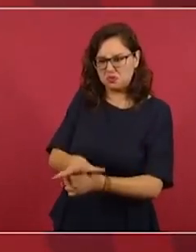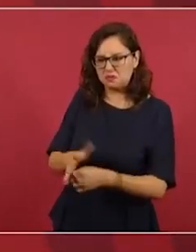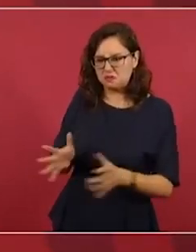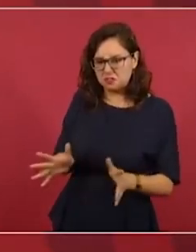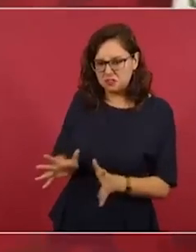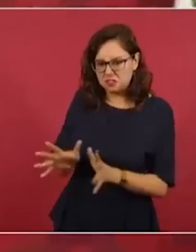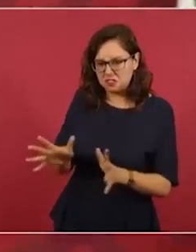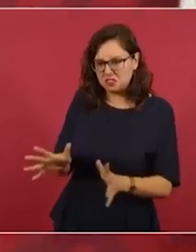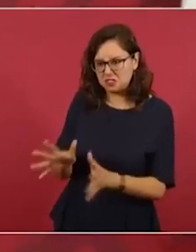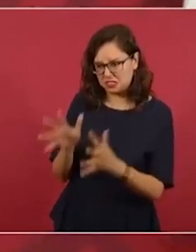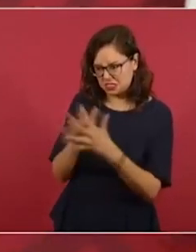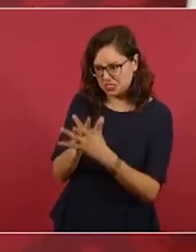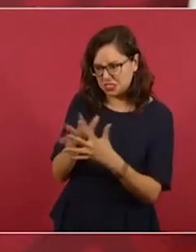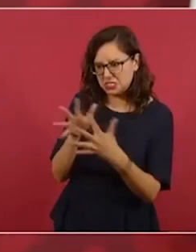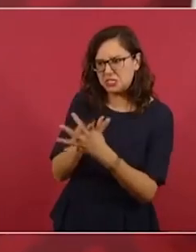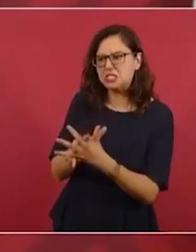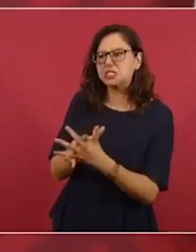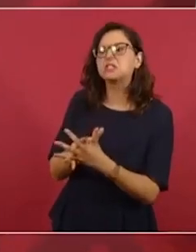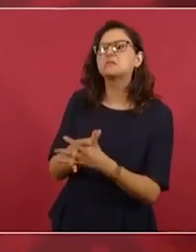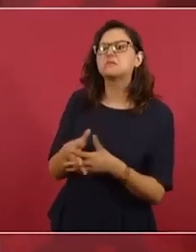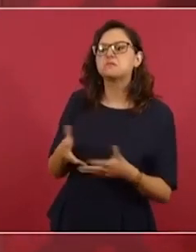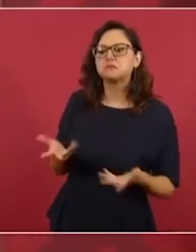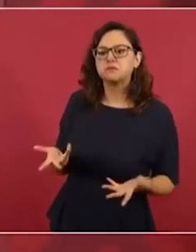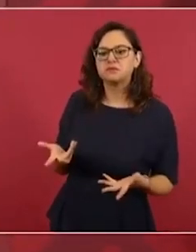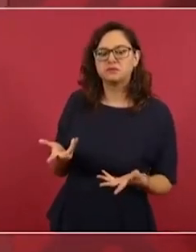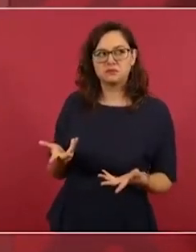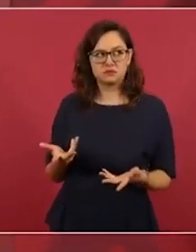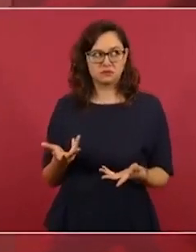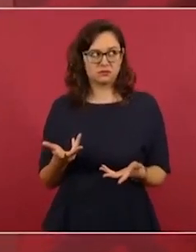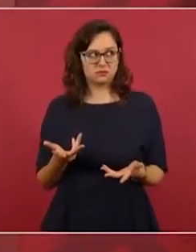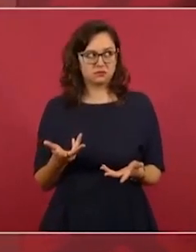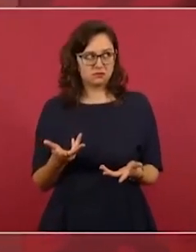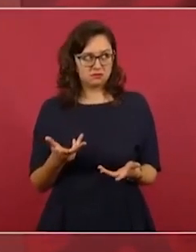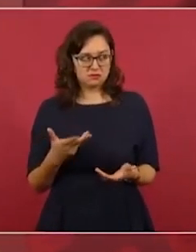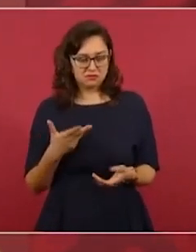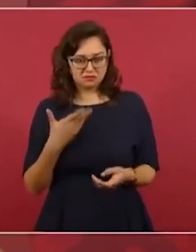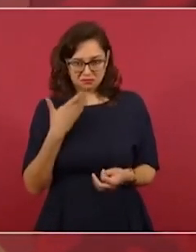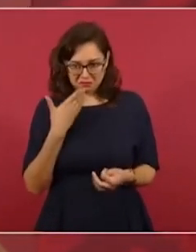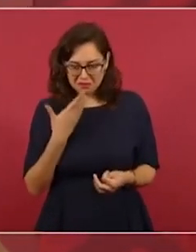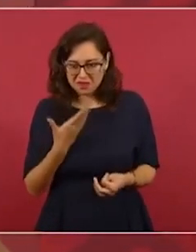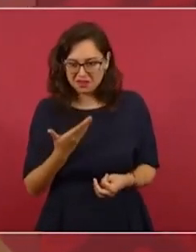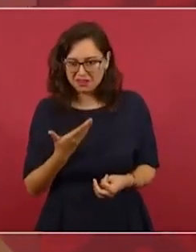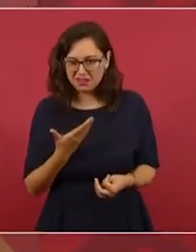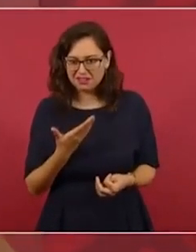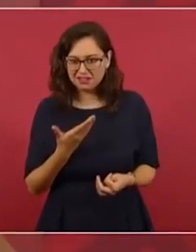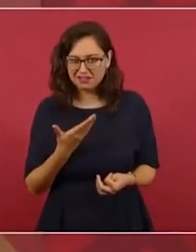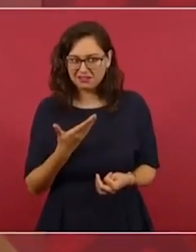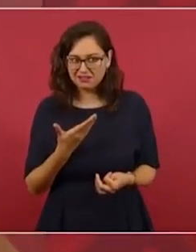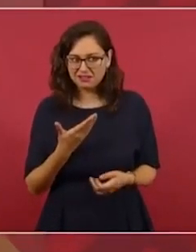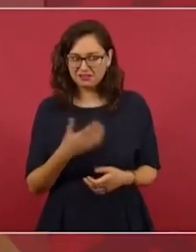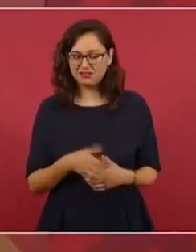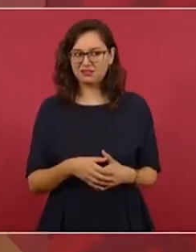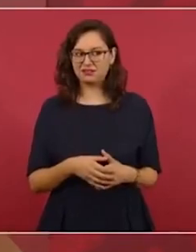vileza que no es ruin que no es una política